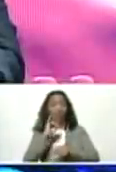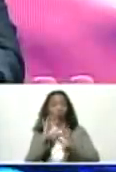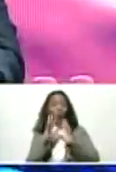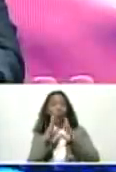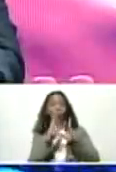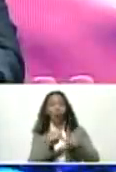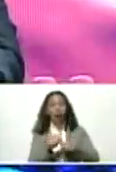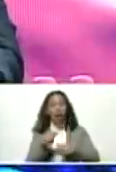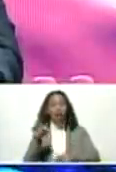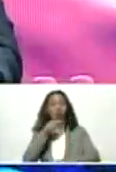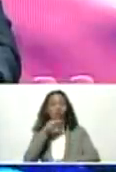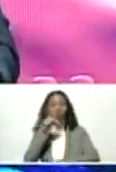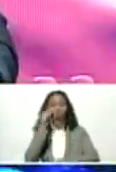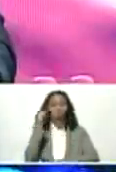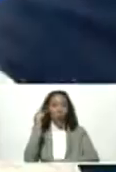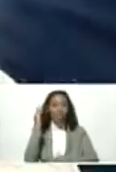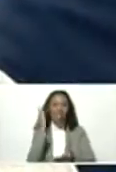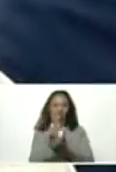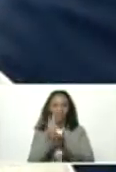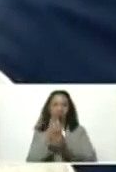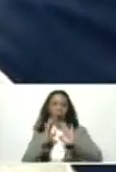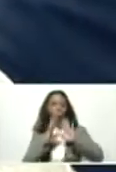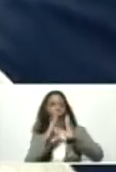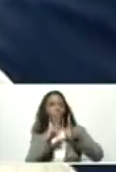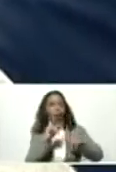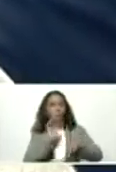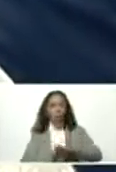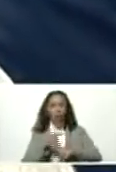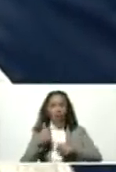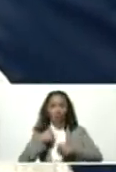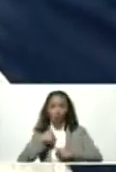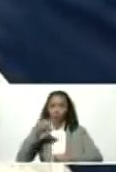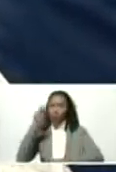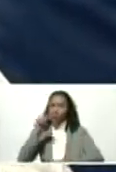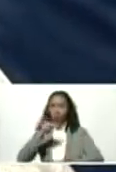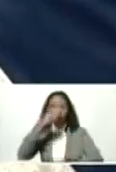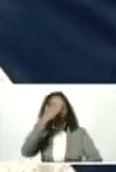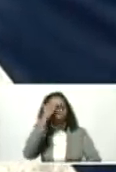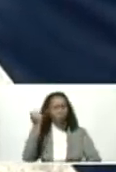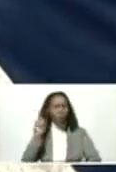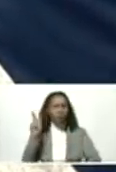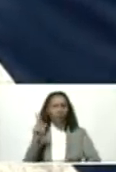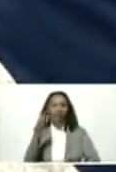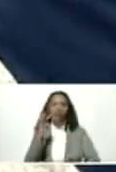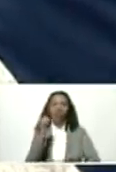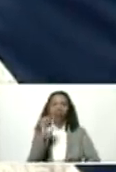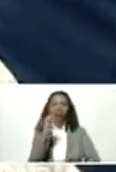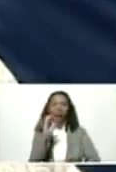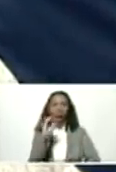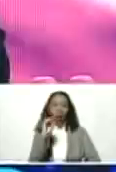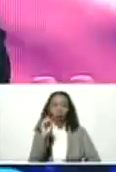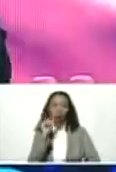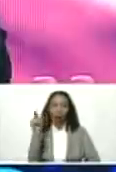y a los nietos y a las nietas siempre le cuento porque es que nunca se me olvidó Farako y